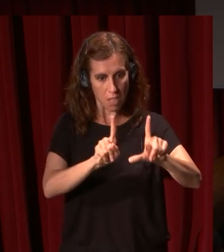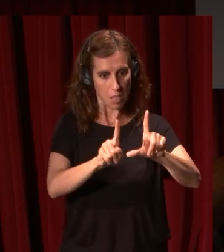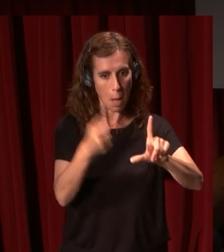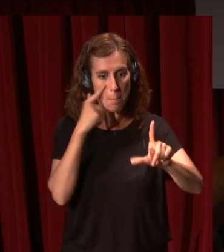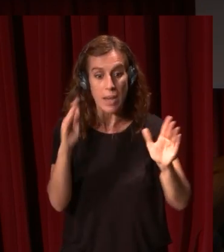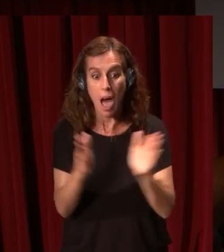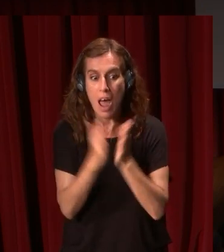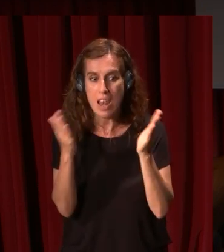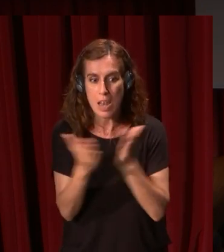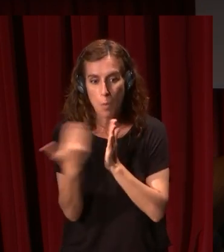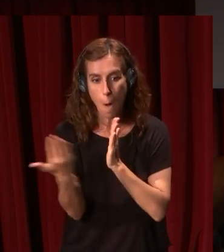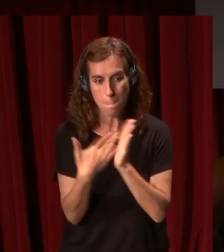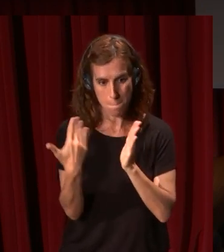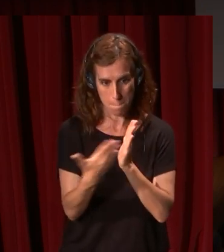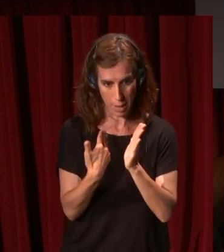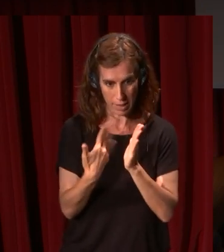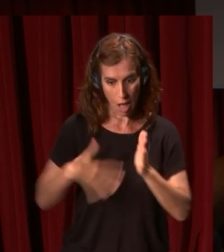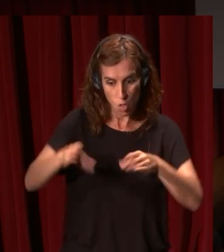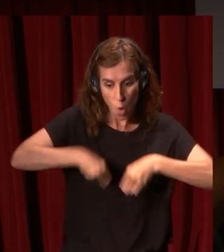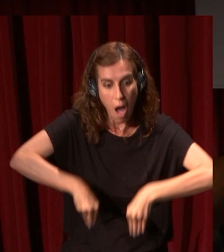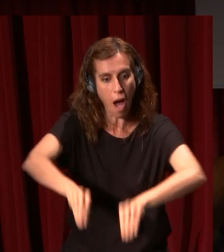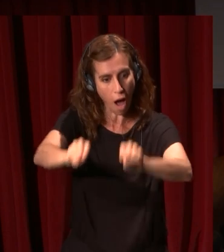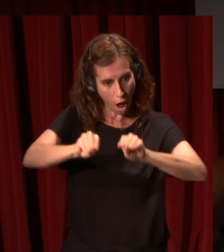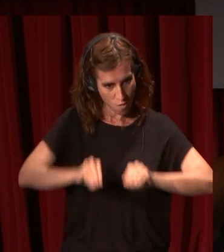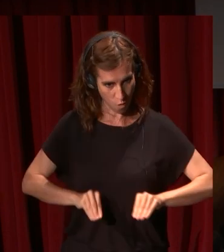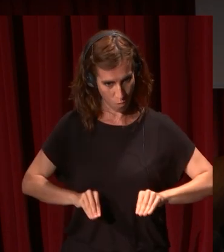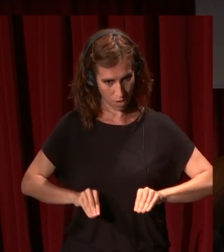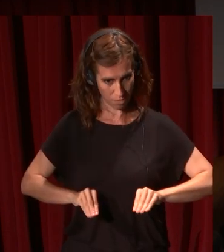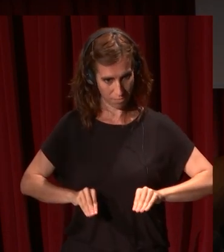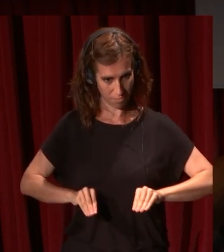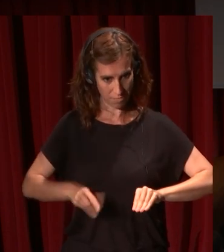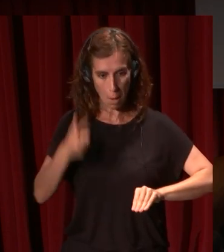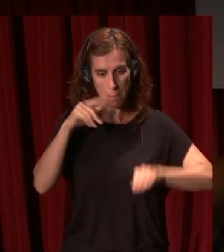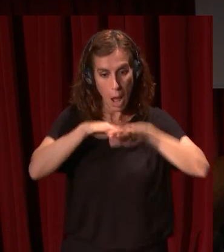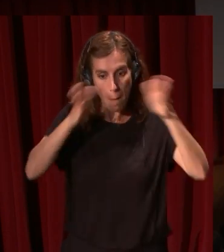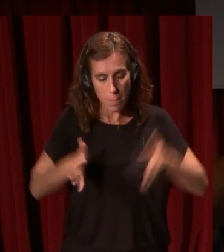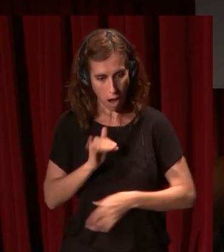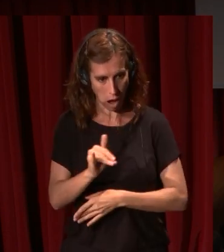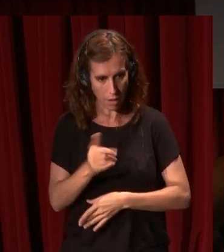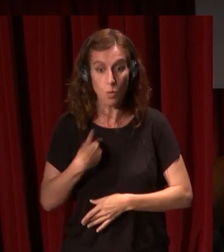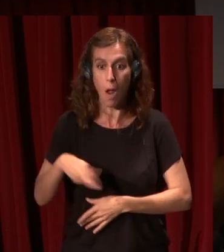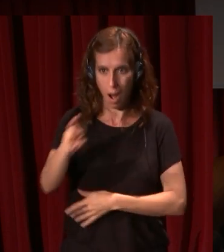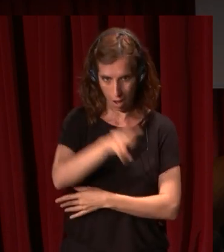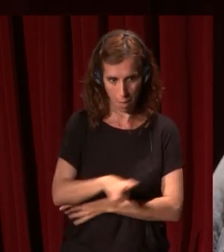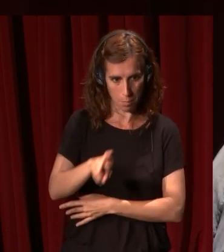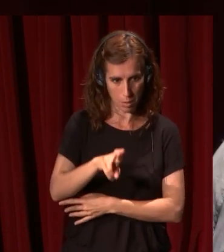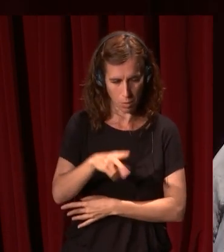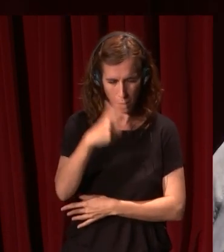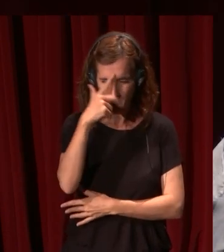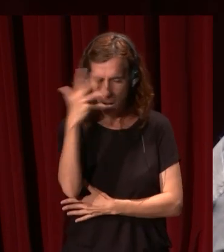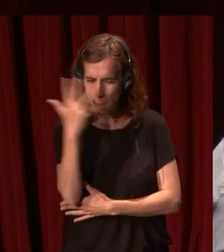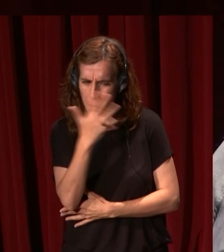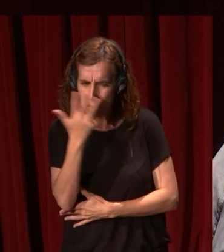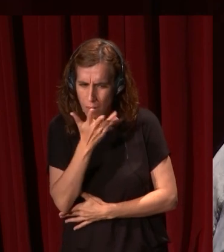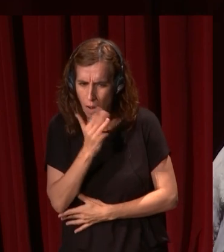sobre todo quizá la zona de esa alfombra oriental que está sobre esa mesa e insisto en ese misterio de por qué